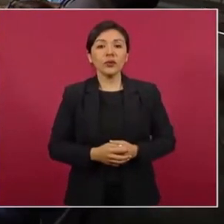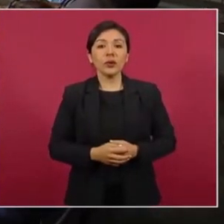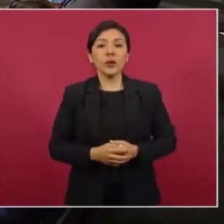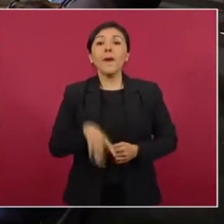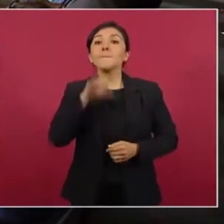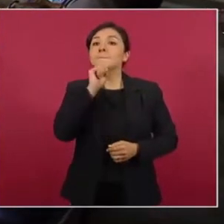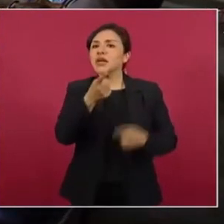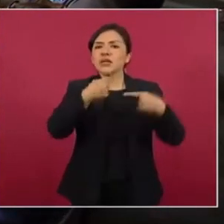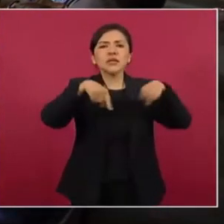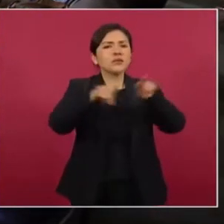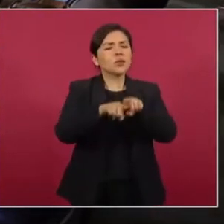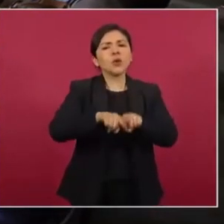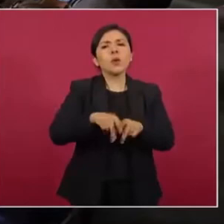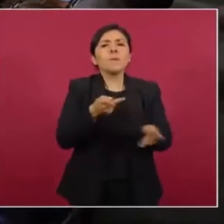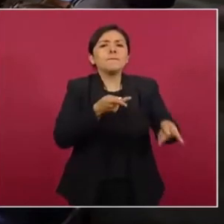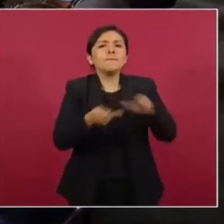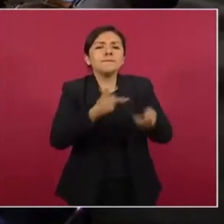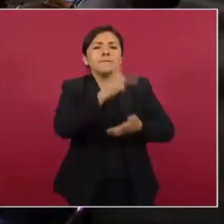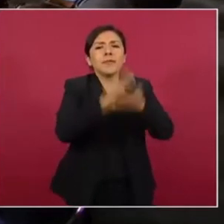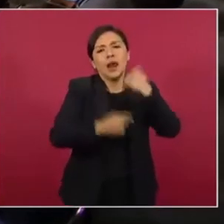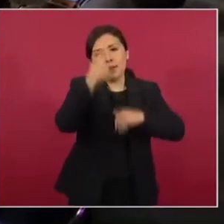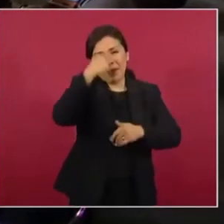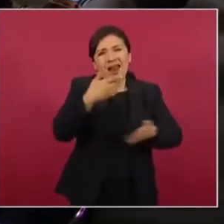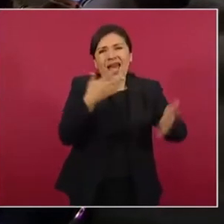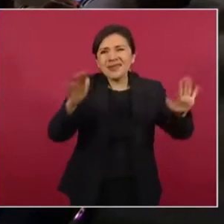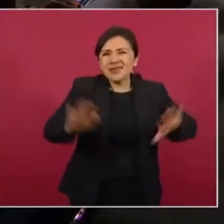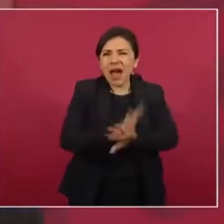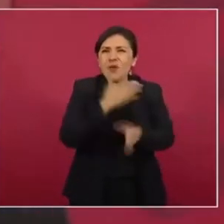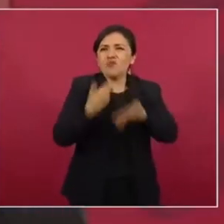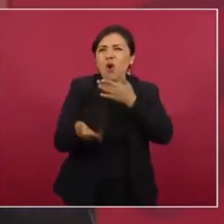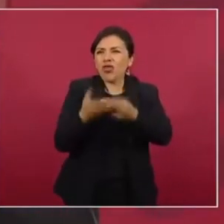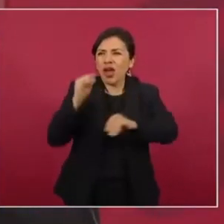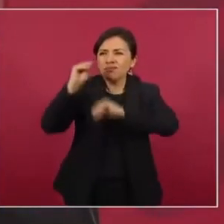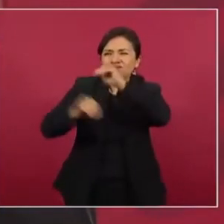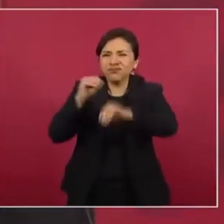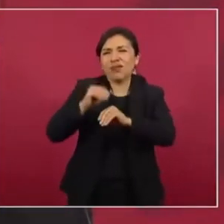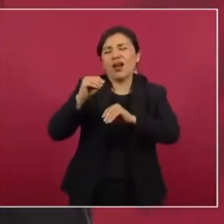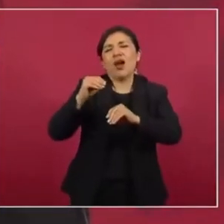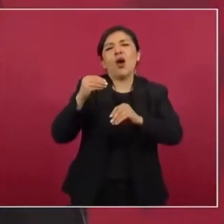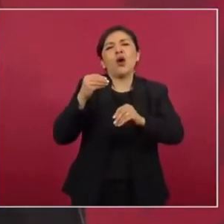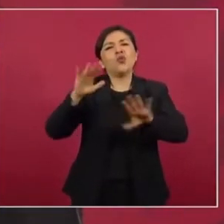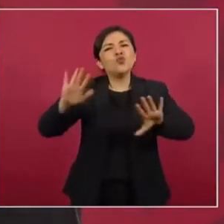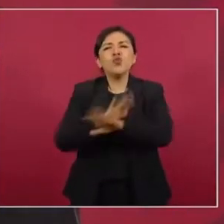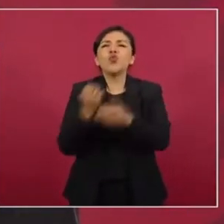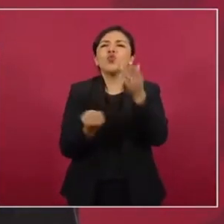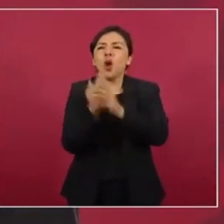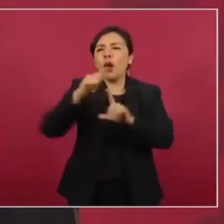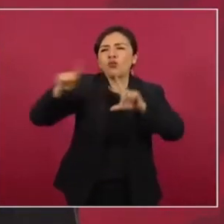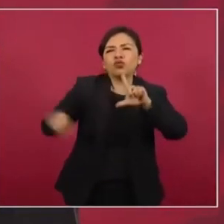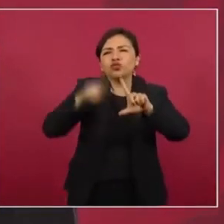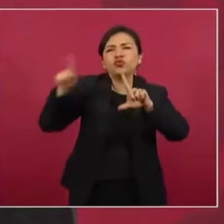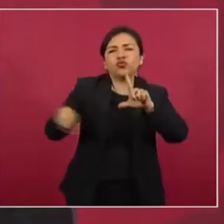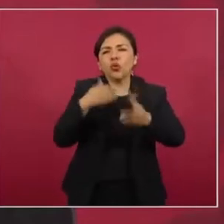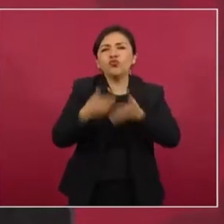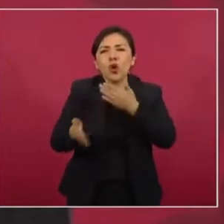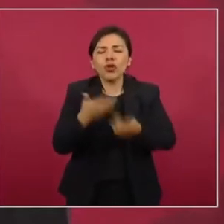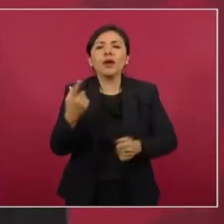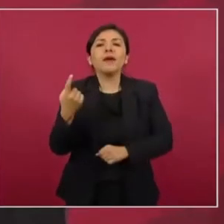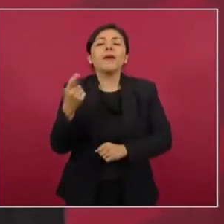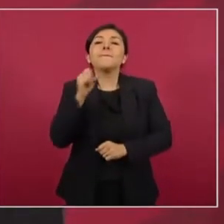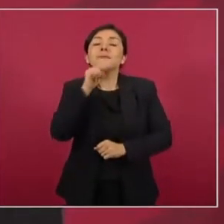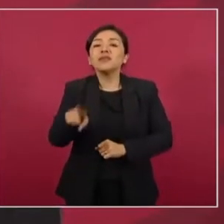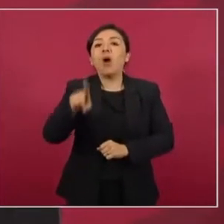los planes que tenemos de modernización de las hidroeléctricas con turbinas modernas que con la misma agua